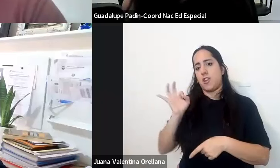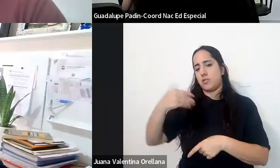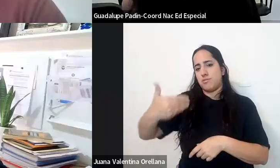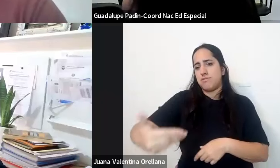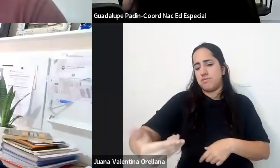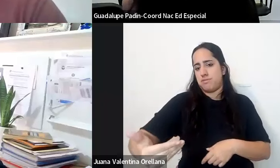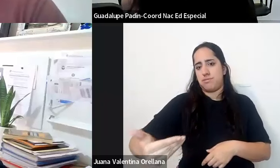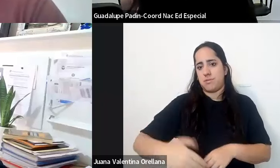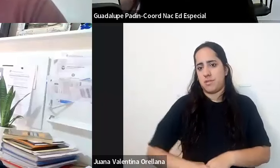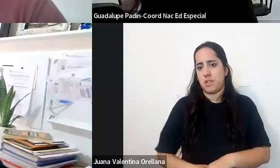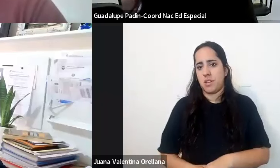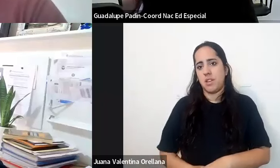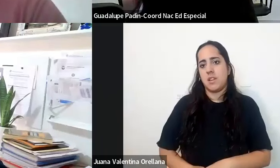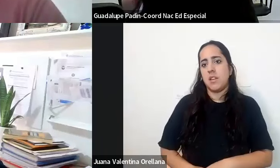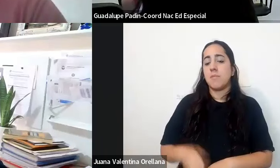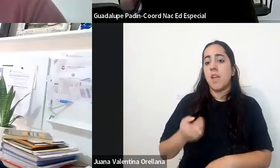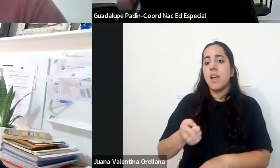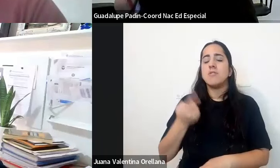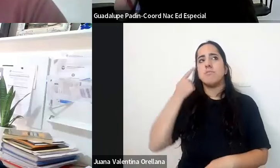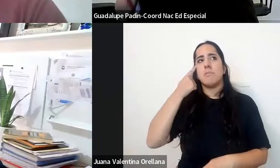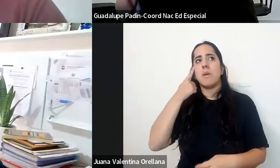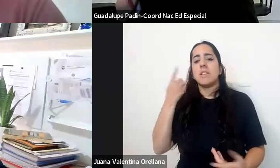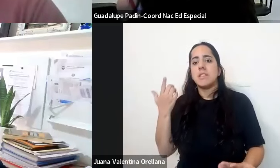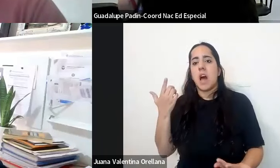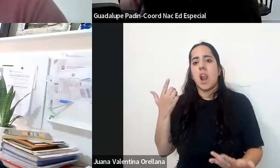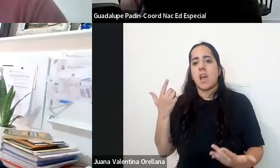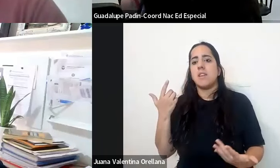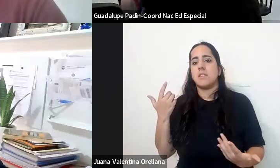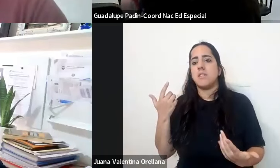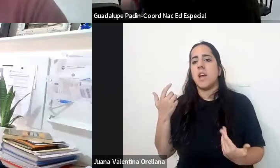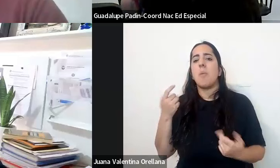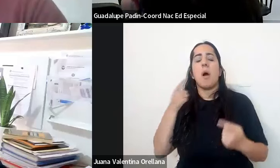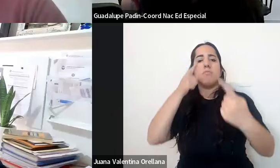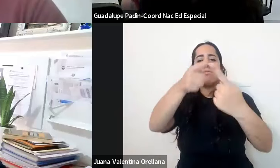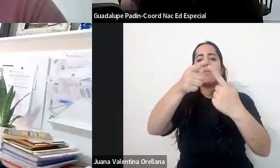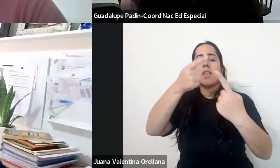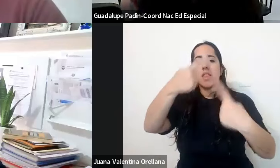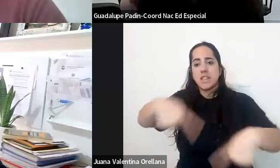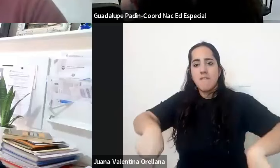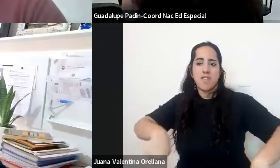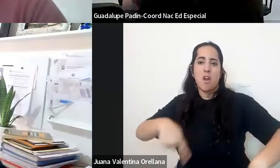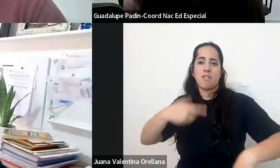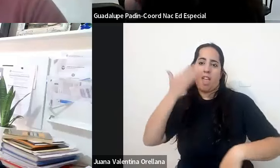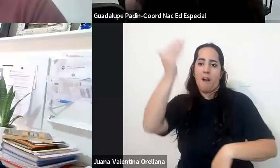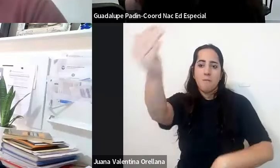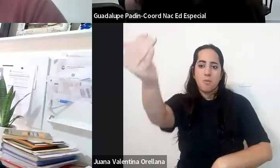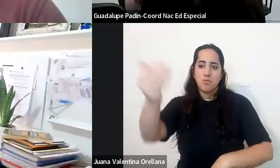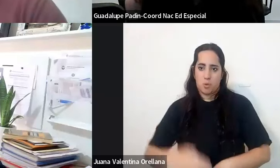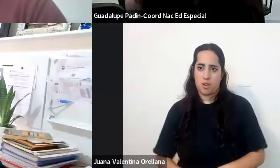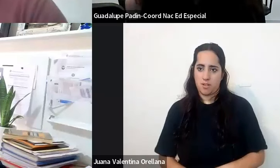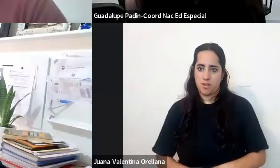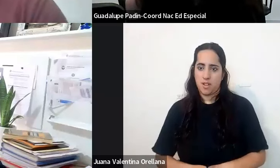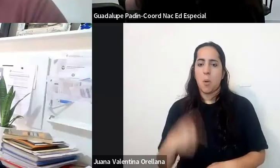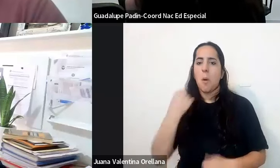derechos y porque esto nos lleva a plantear determinados desafíos que sí tenemos por delante y que tenemos que empezar a hacer las